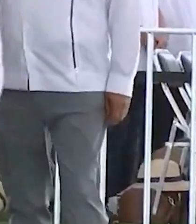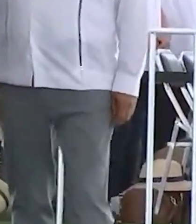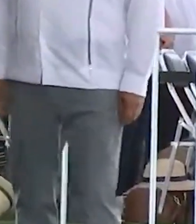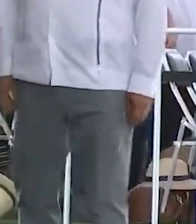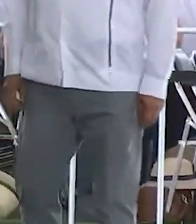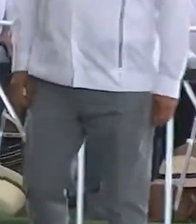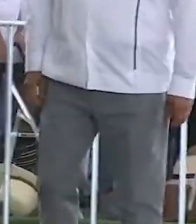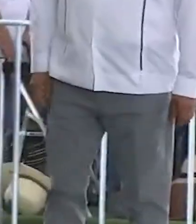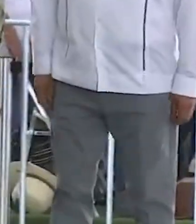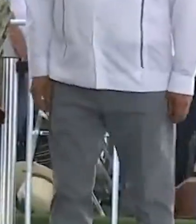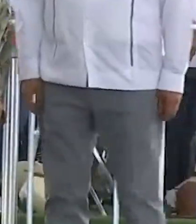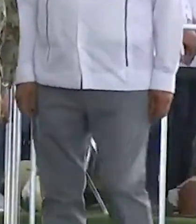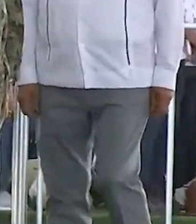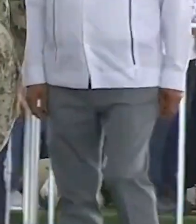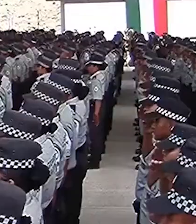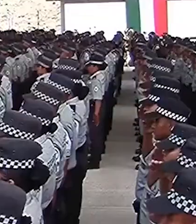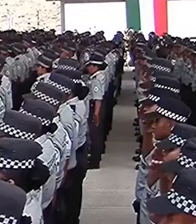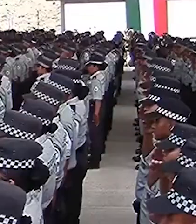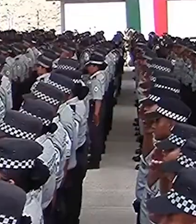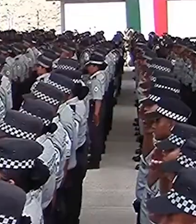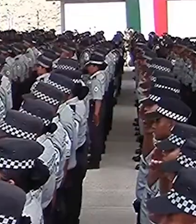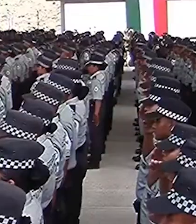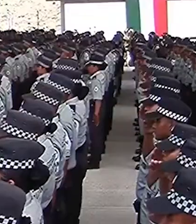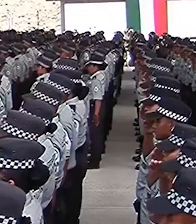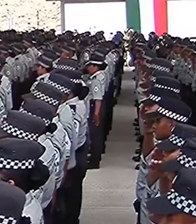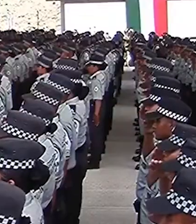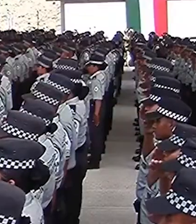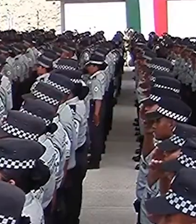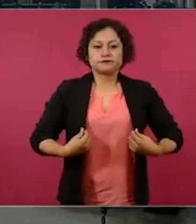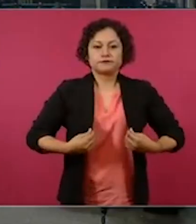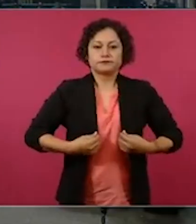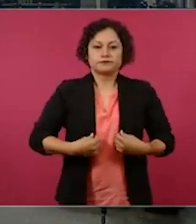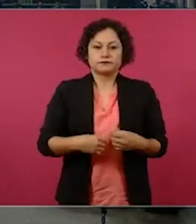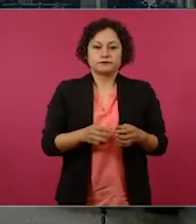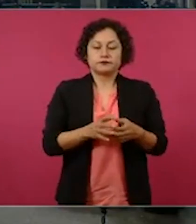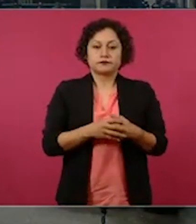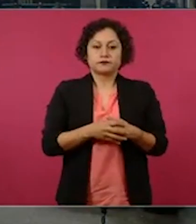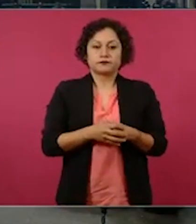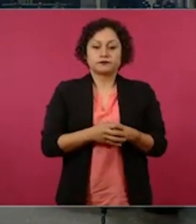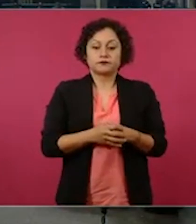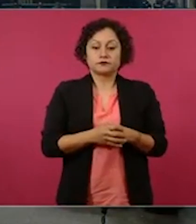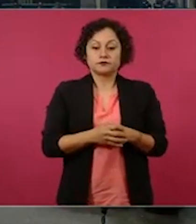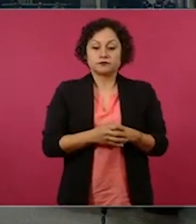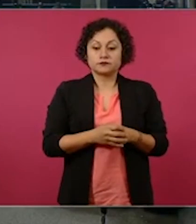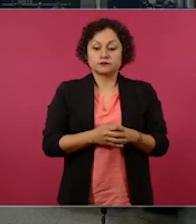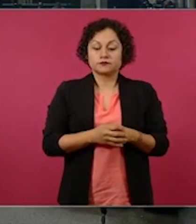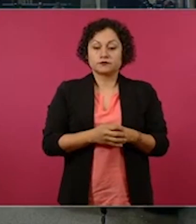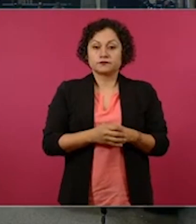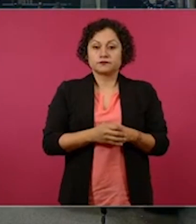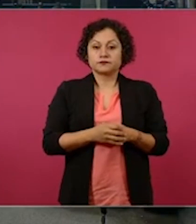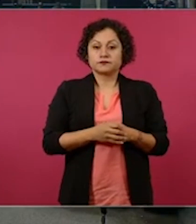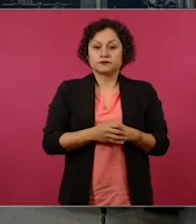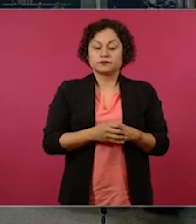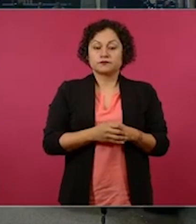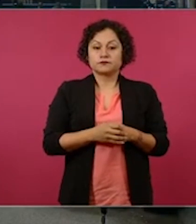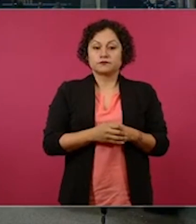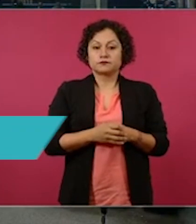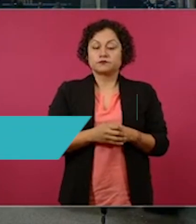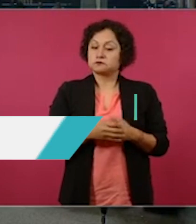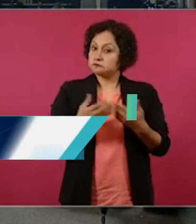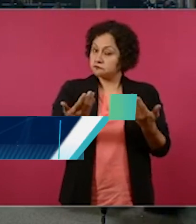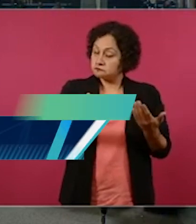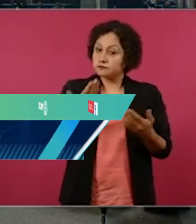la que se destacó la unidad en el movimiento y el resultado en las elecciones del 2 de junio. Bueno, muy bien, nos reunimos